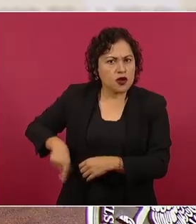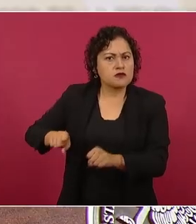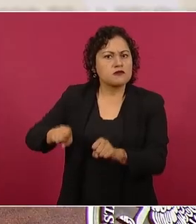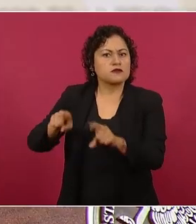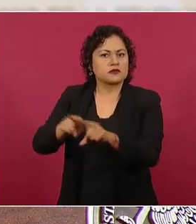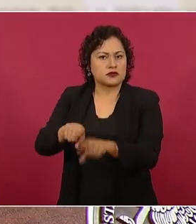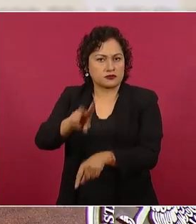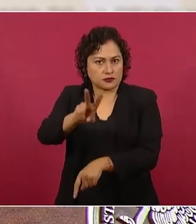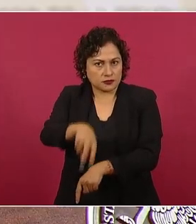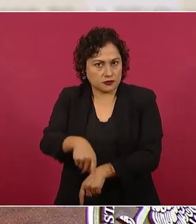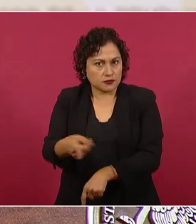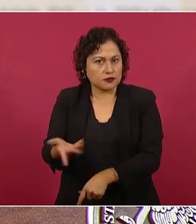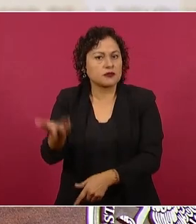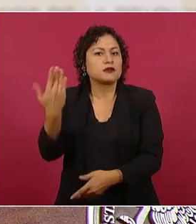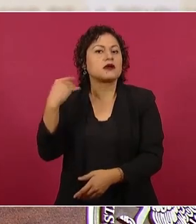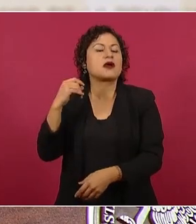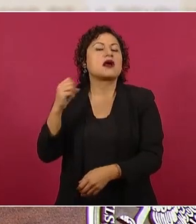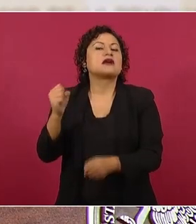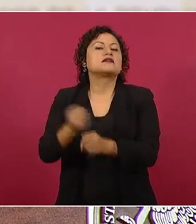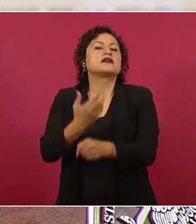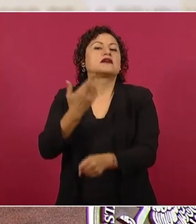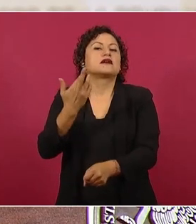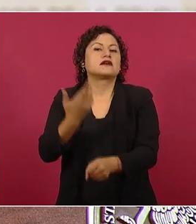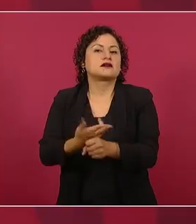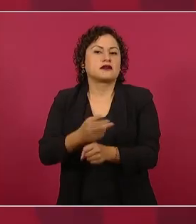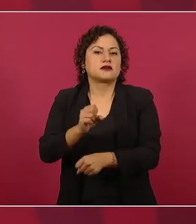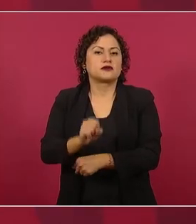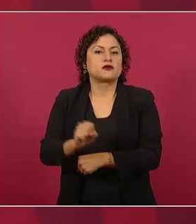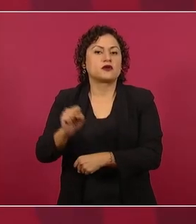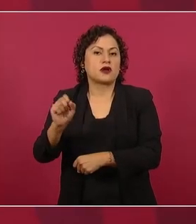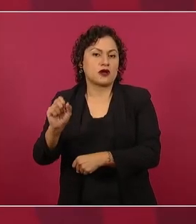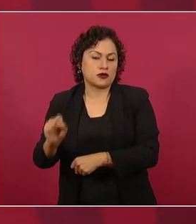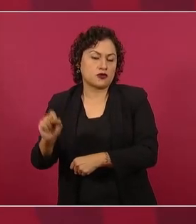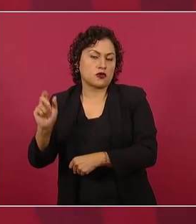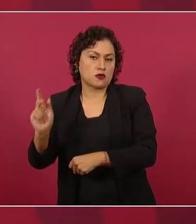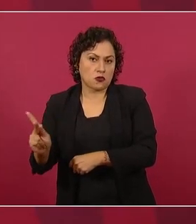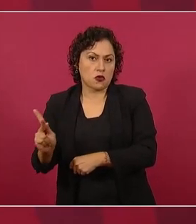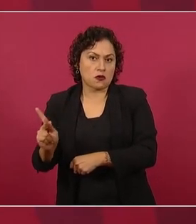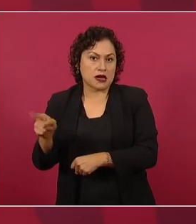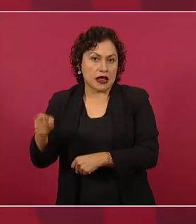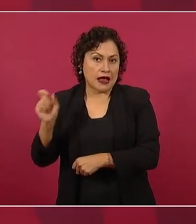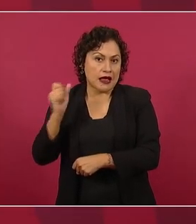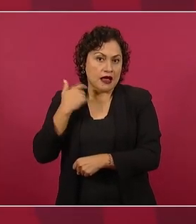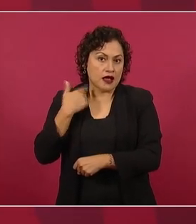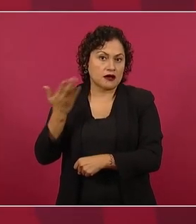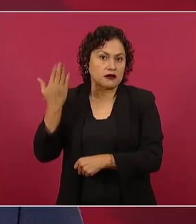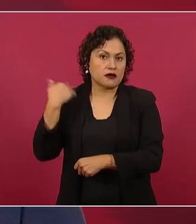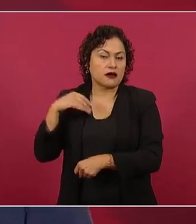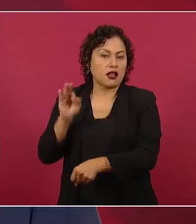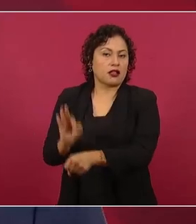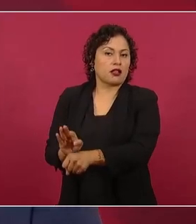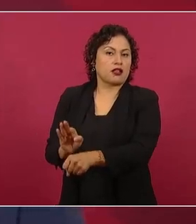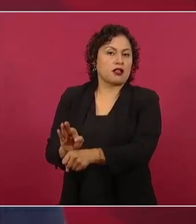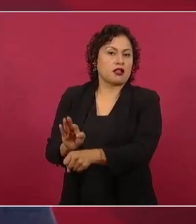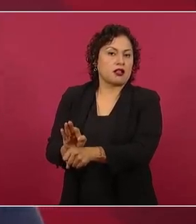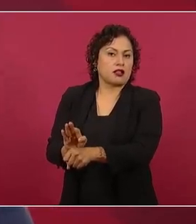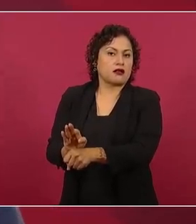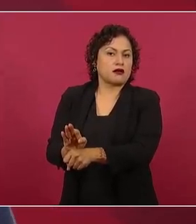secretario de Seguridad Pública del gobierno federal era un protector de